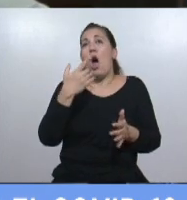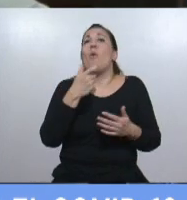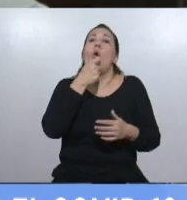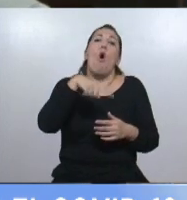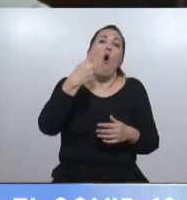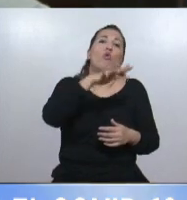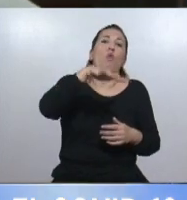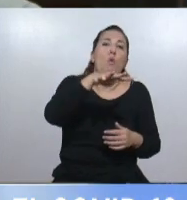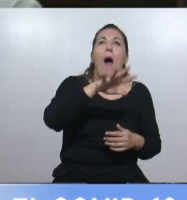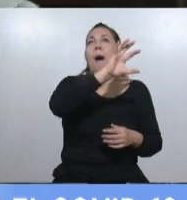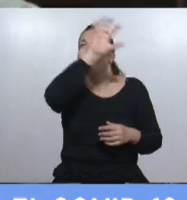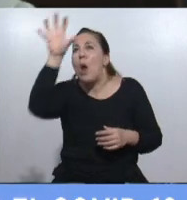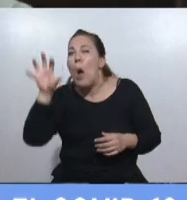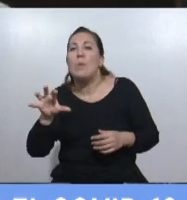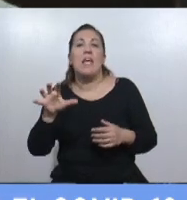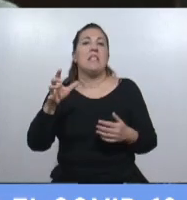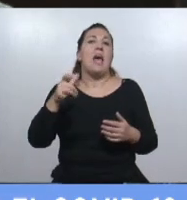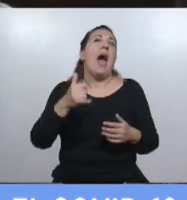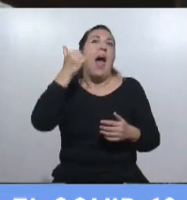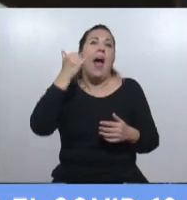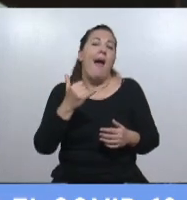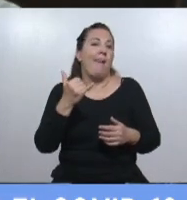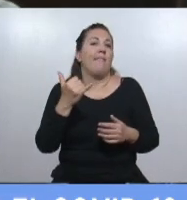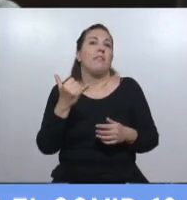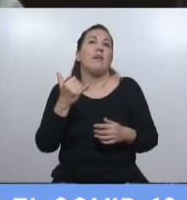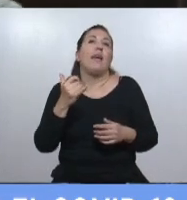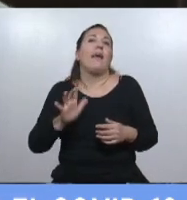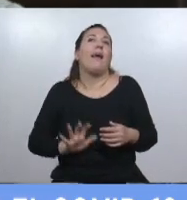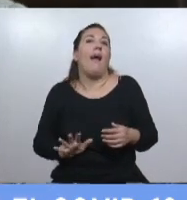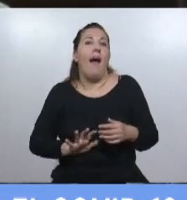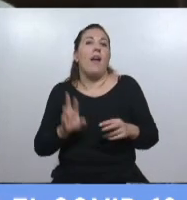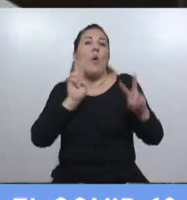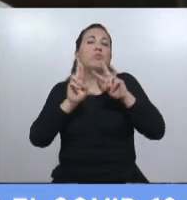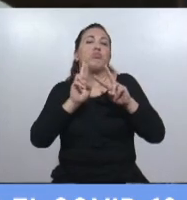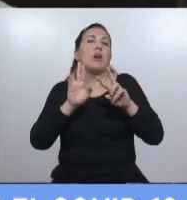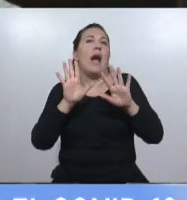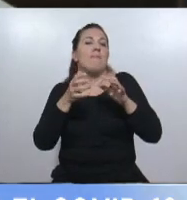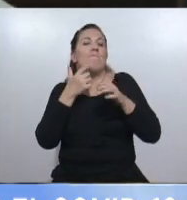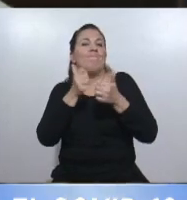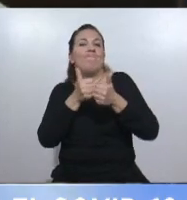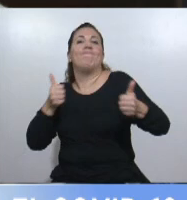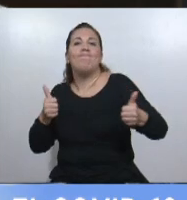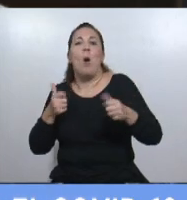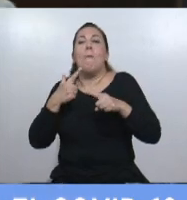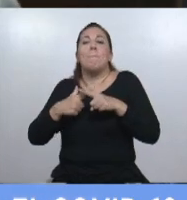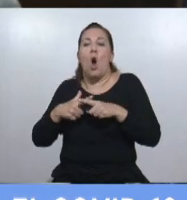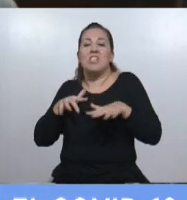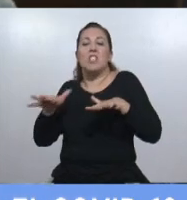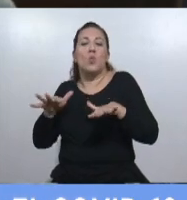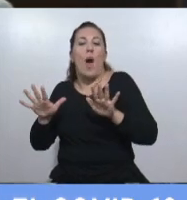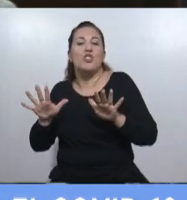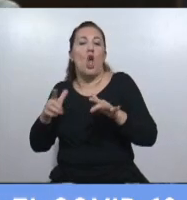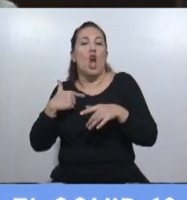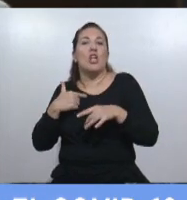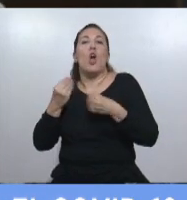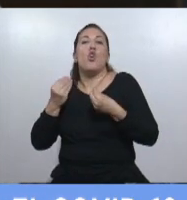que tenga más intenciones de apartarse, de flexibilizar por su situación sanitaria. Pero la